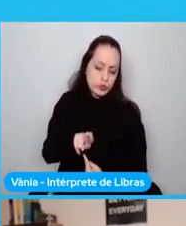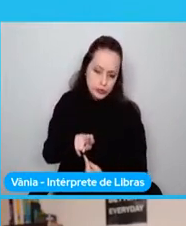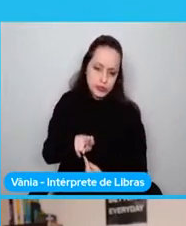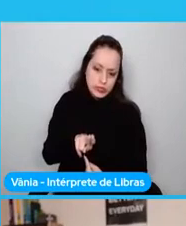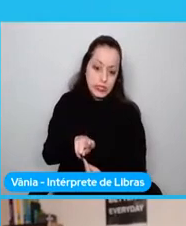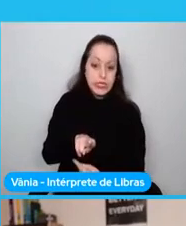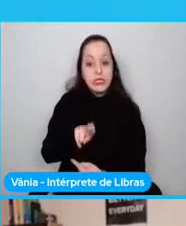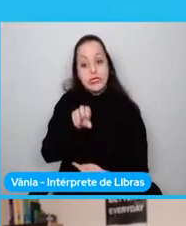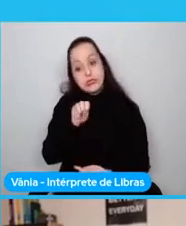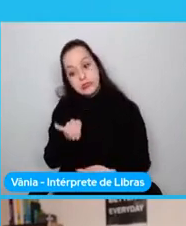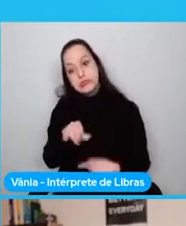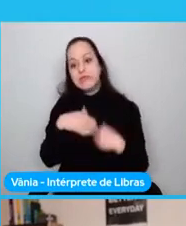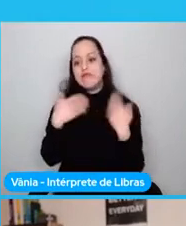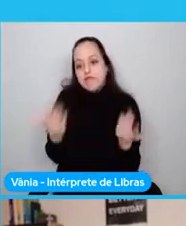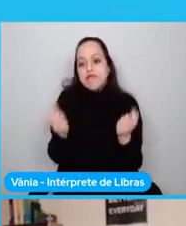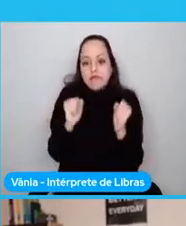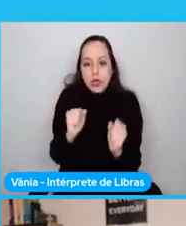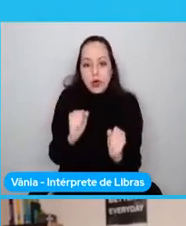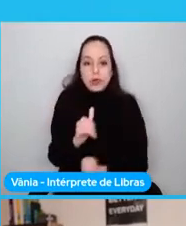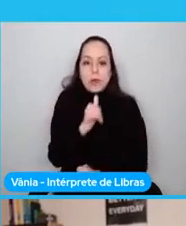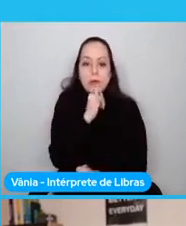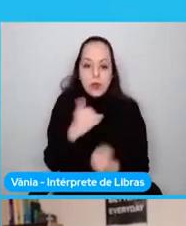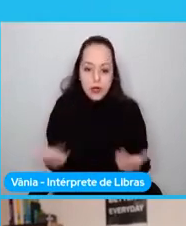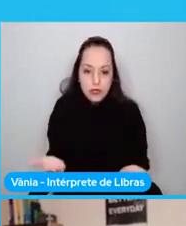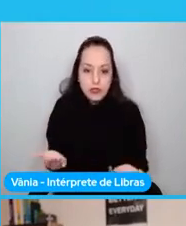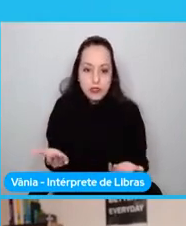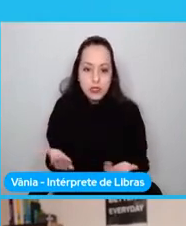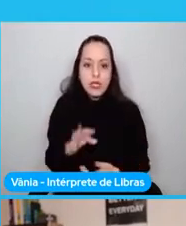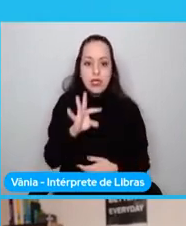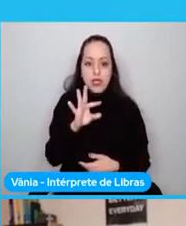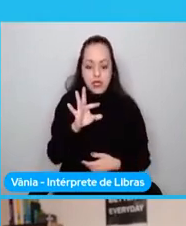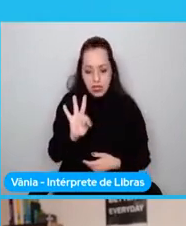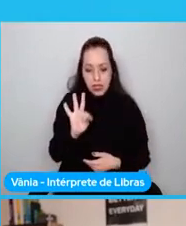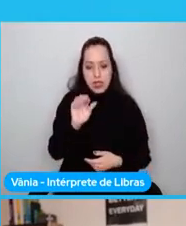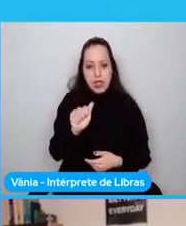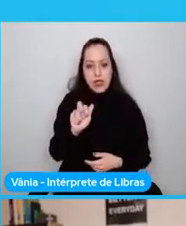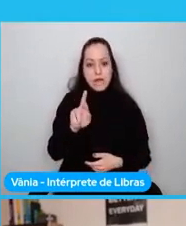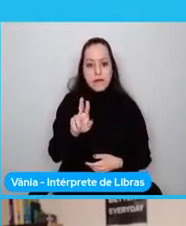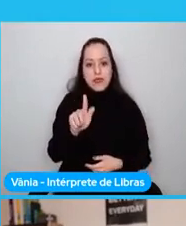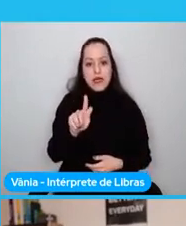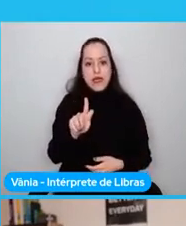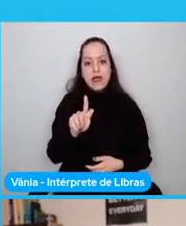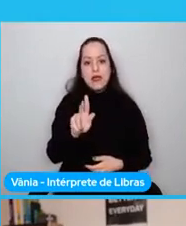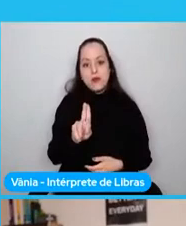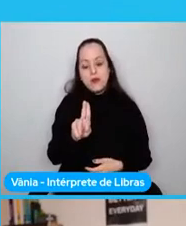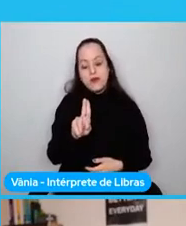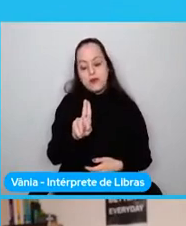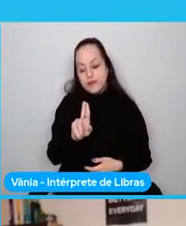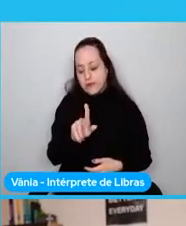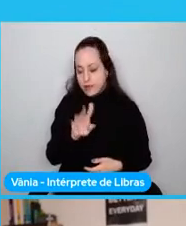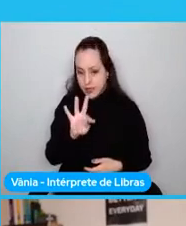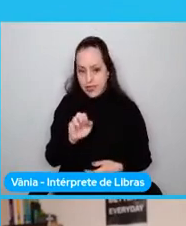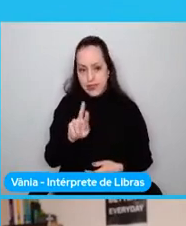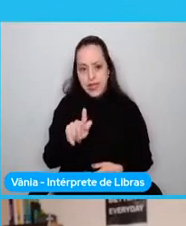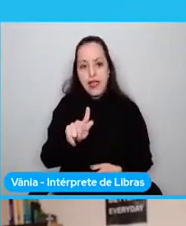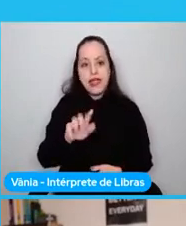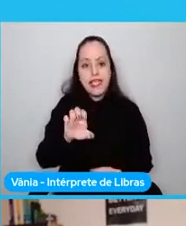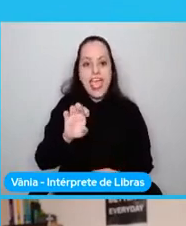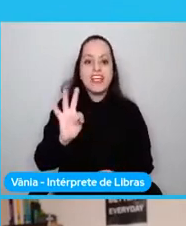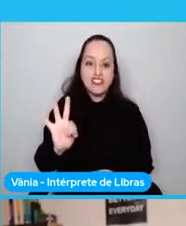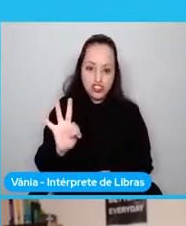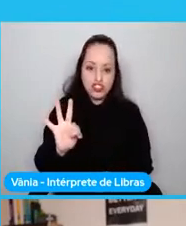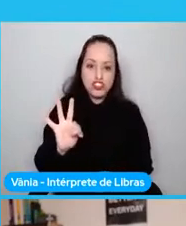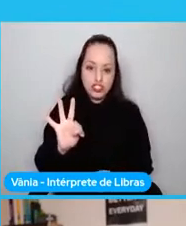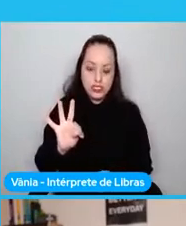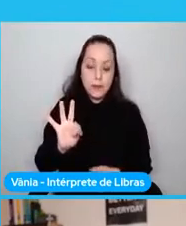que puede ser hacer retarget, que puede ser target. Y cuando hablo de target, déjame hacer una pausa para que puedan